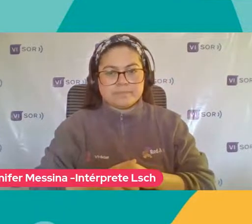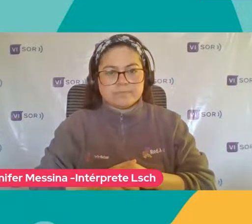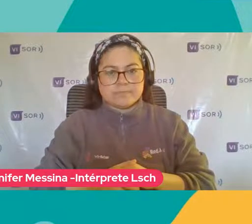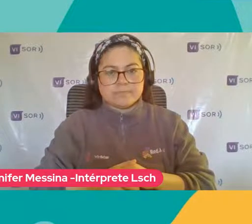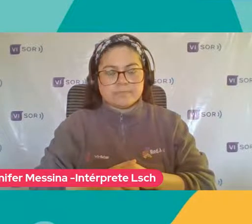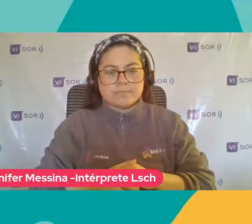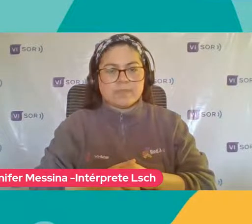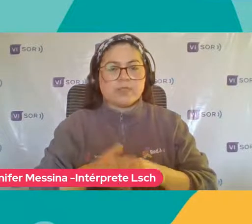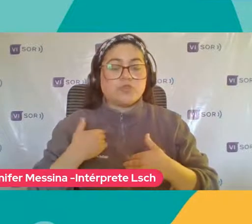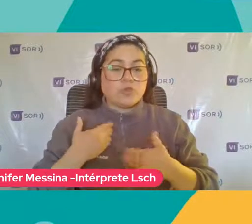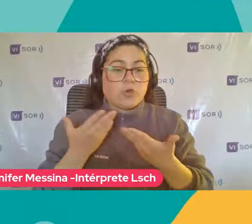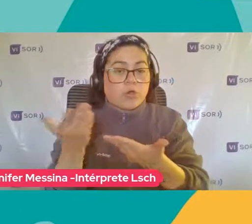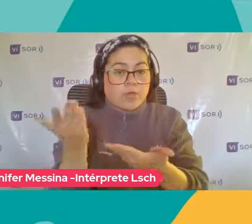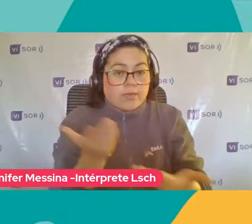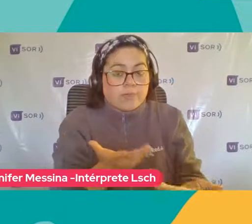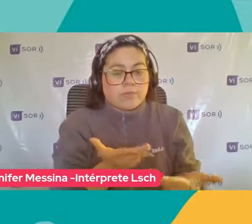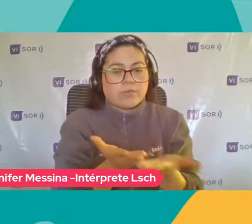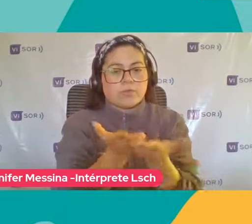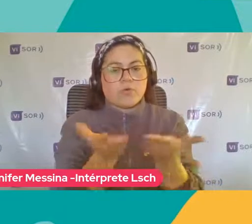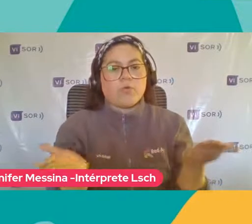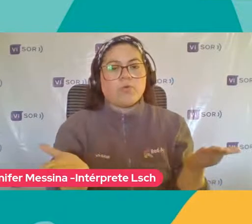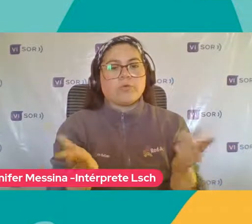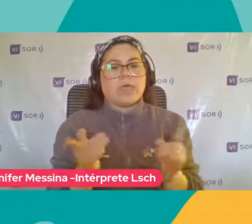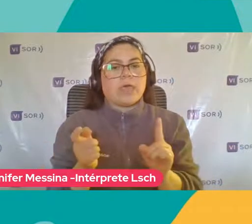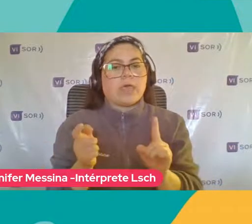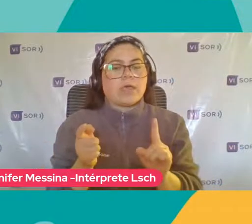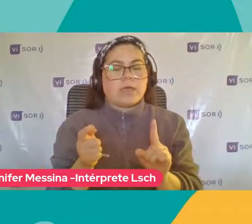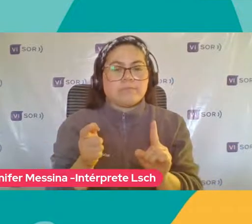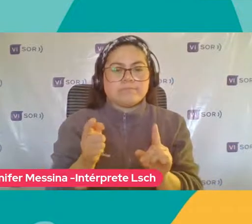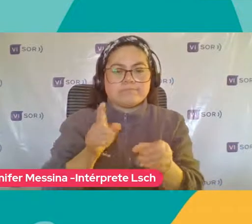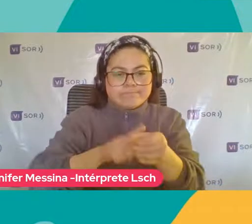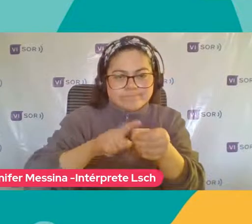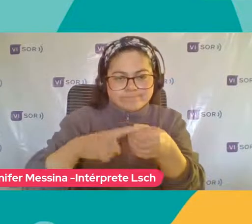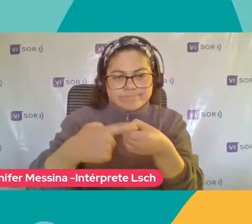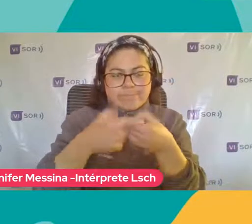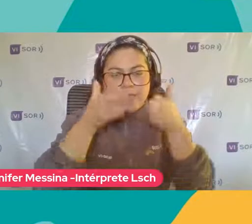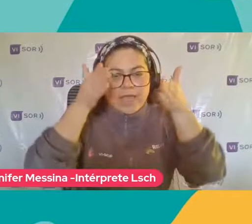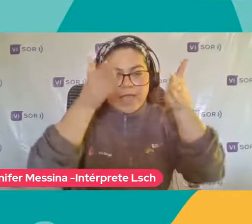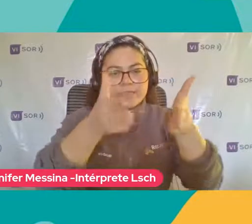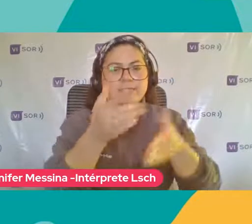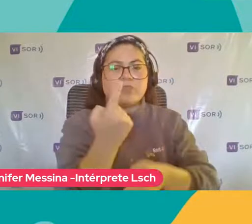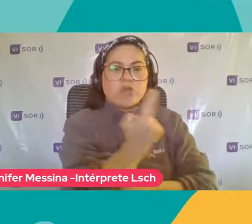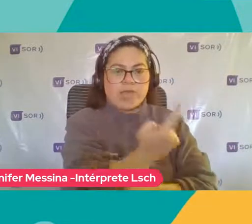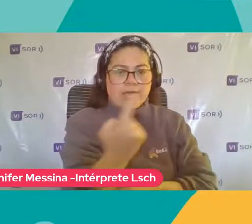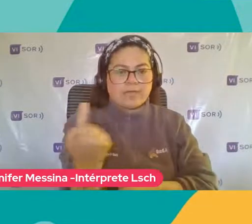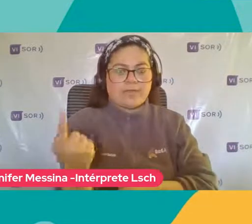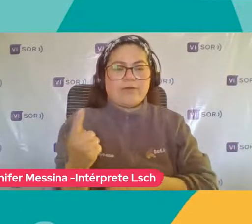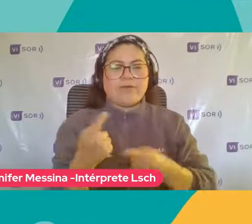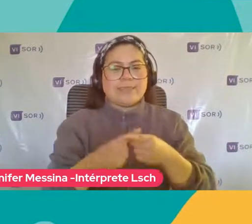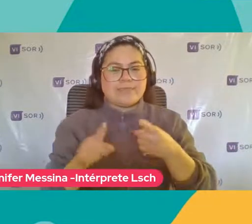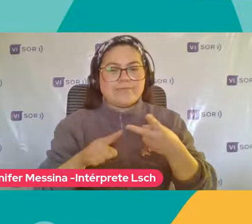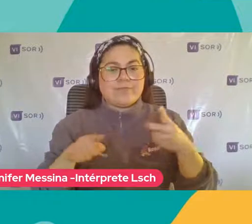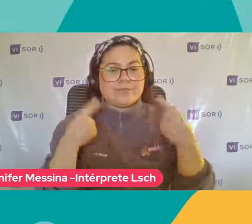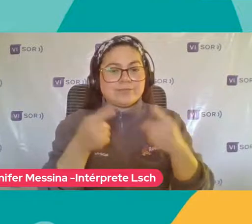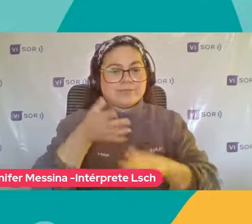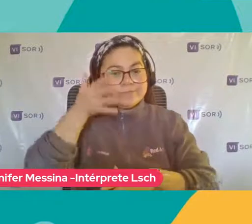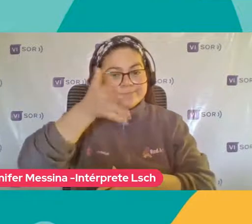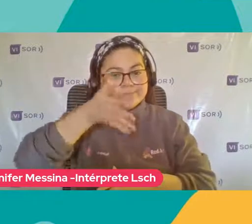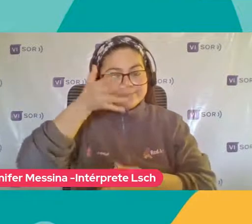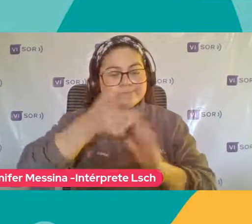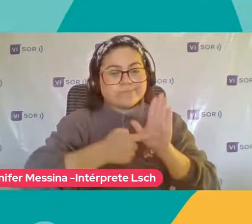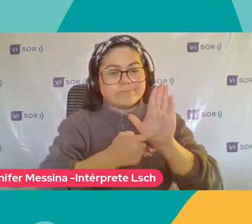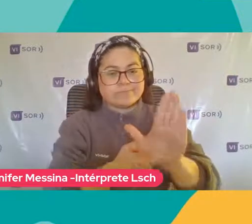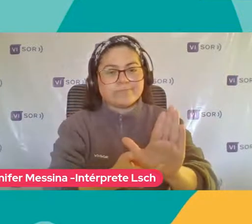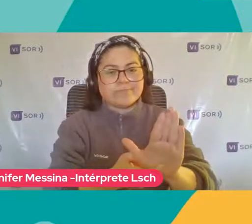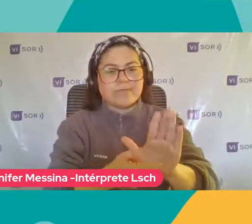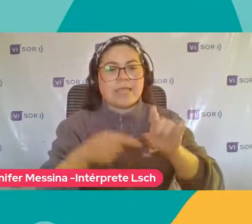invito A que sigan conectados A nuestras plataformas Y atentos por supuesto A cada una De las distintas transmisiones Que vamos a estar Desarrollando En